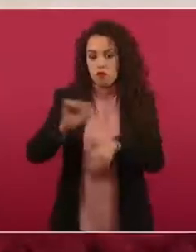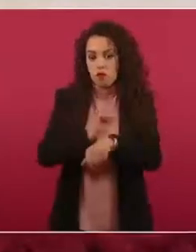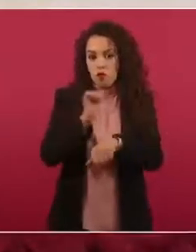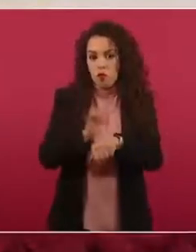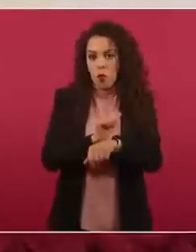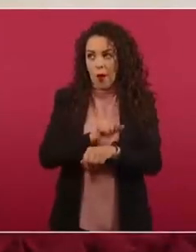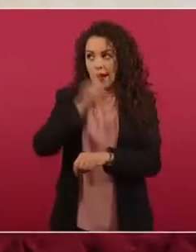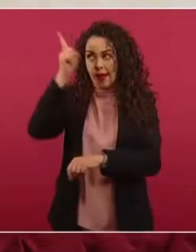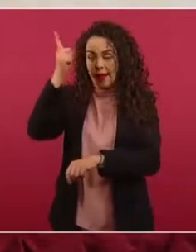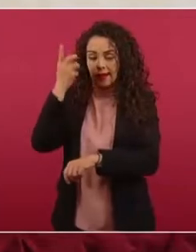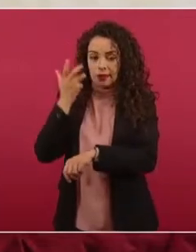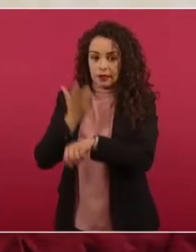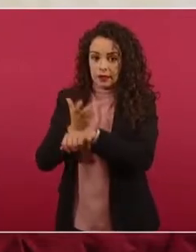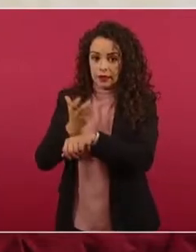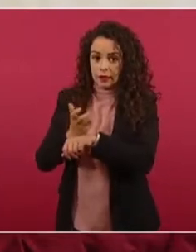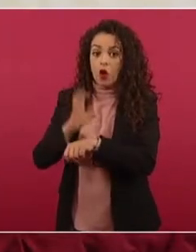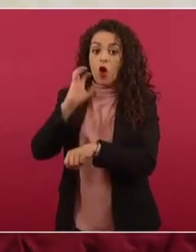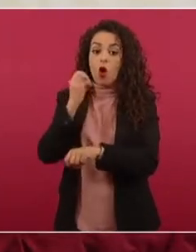La arena